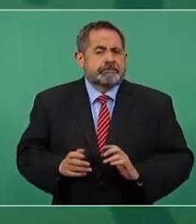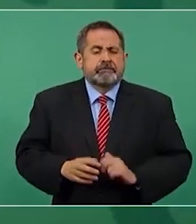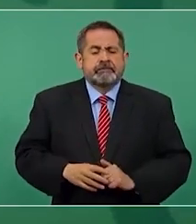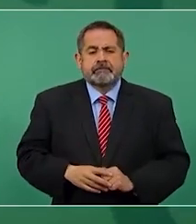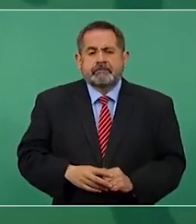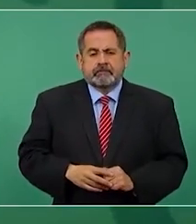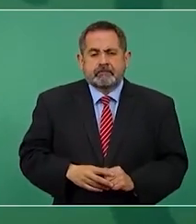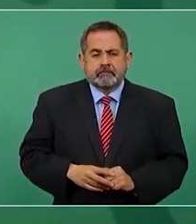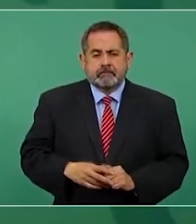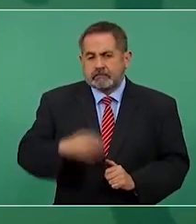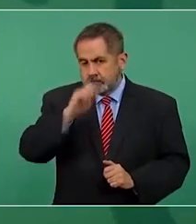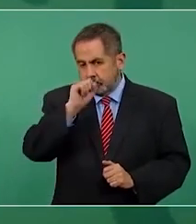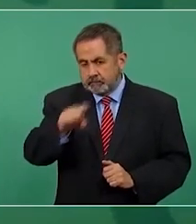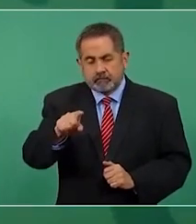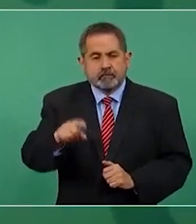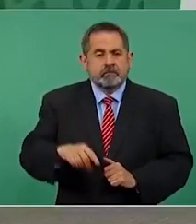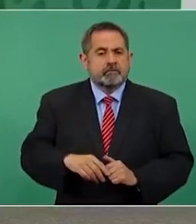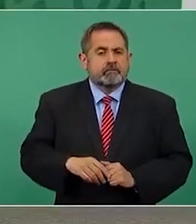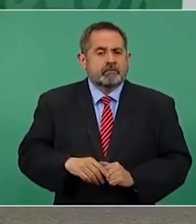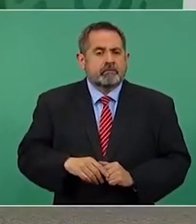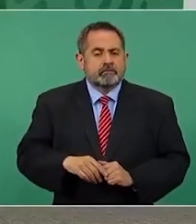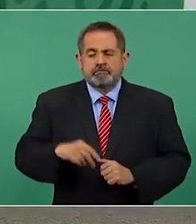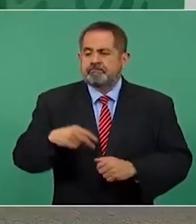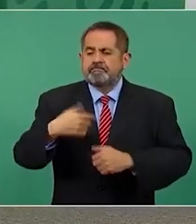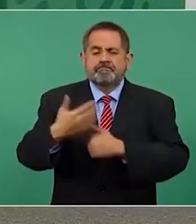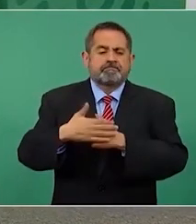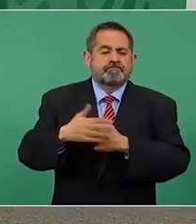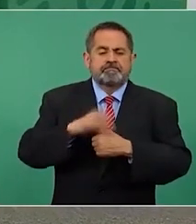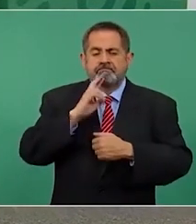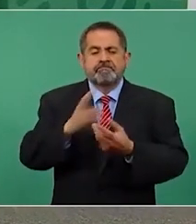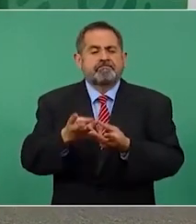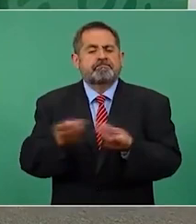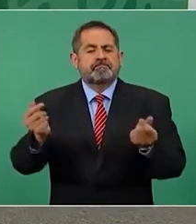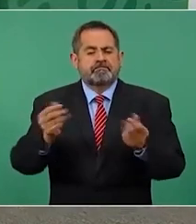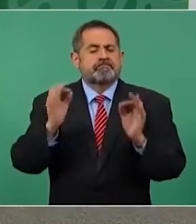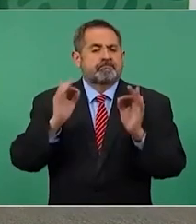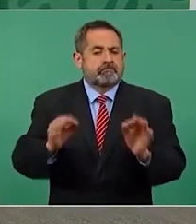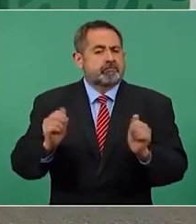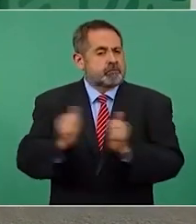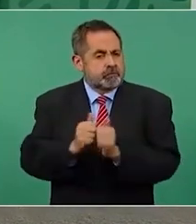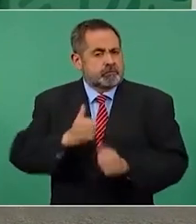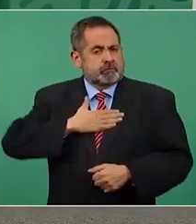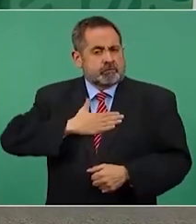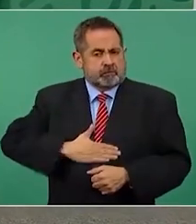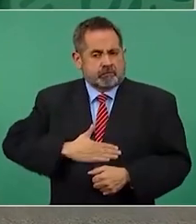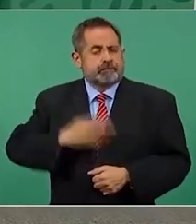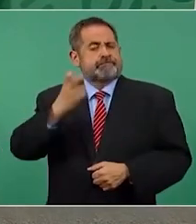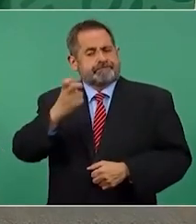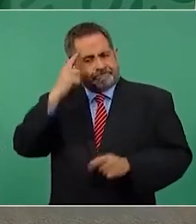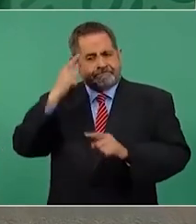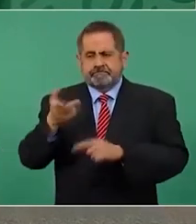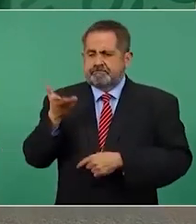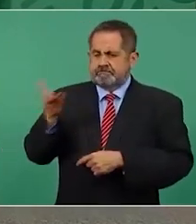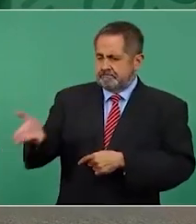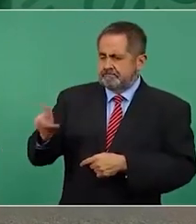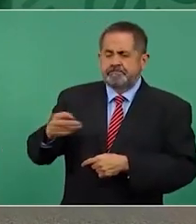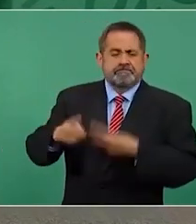y se resuelva. Que haya justicia, eso es lo que pido.